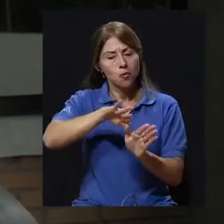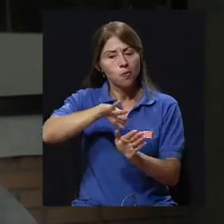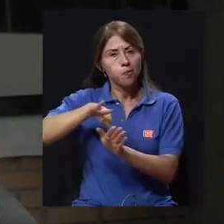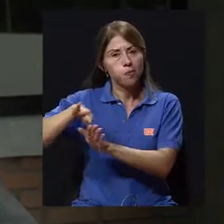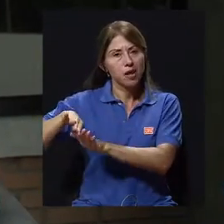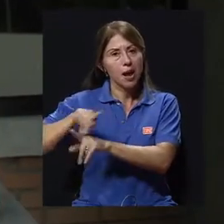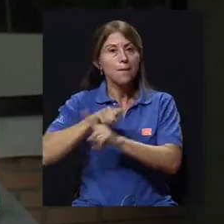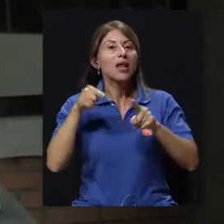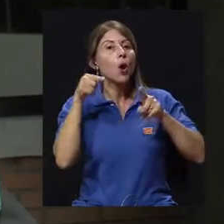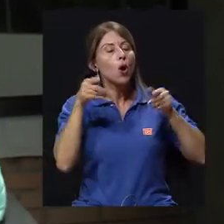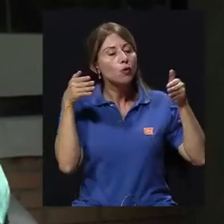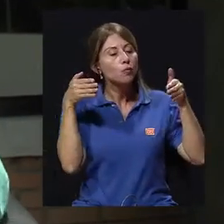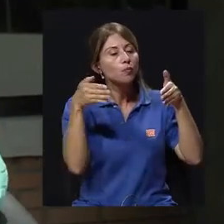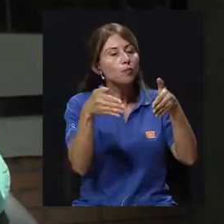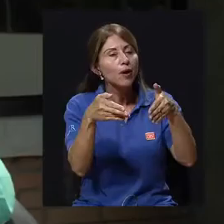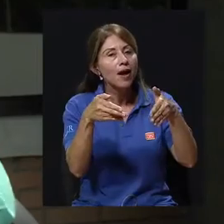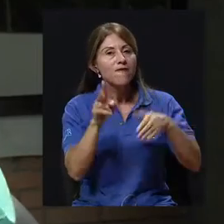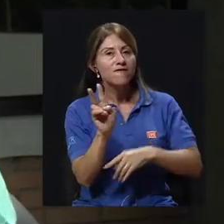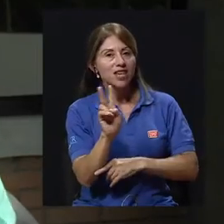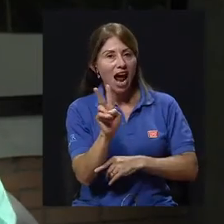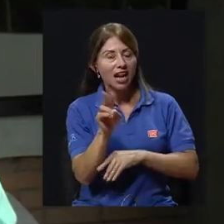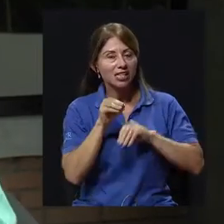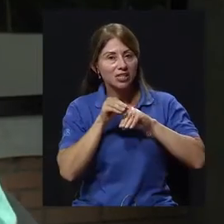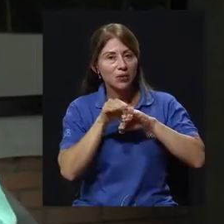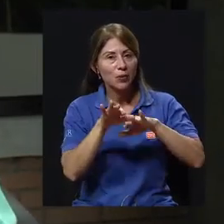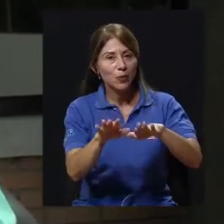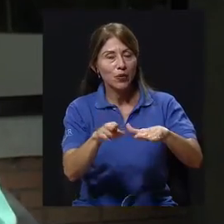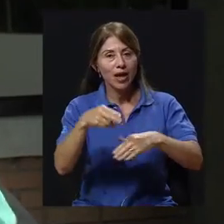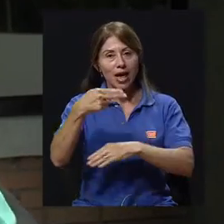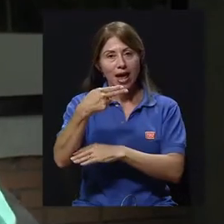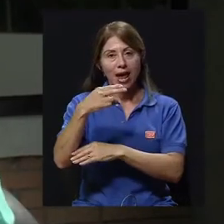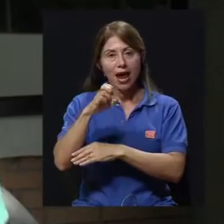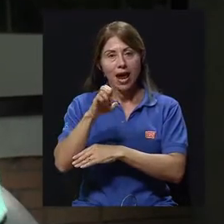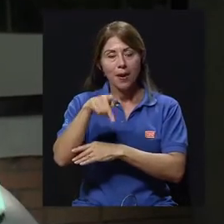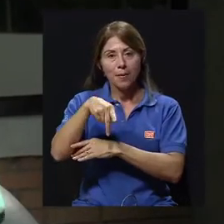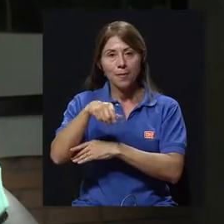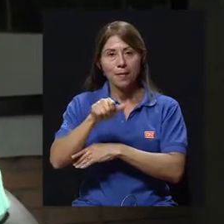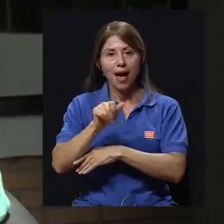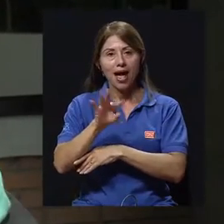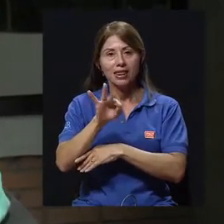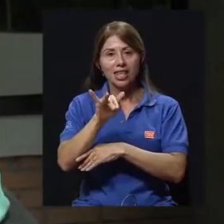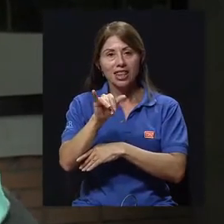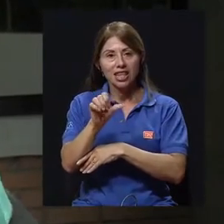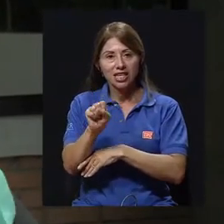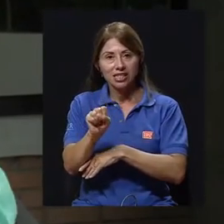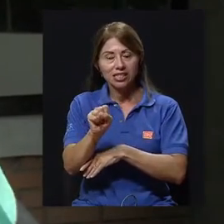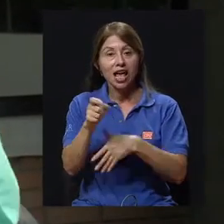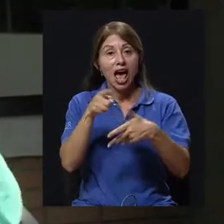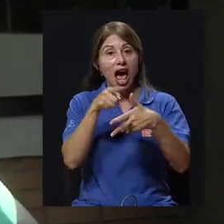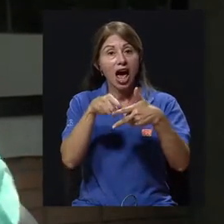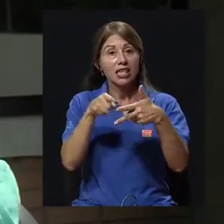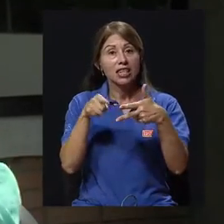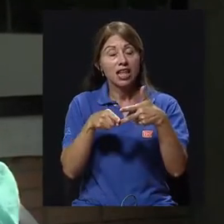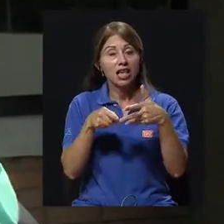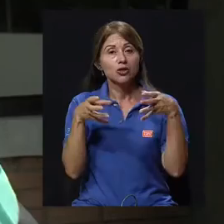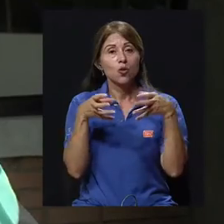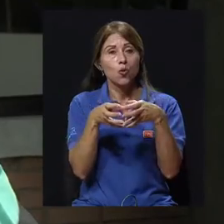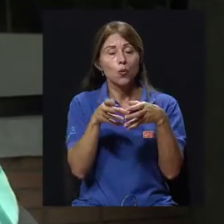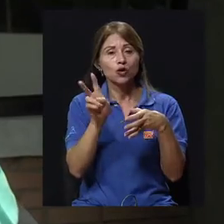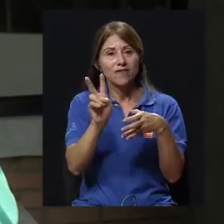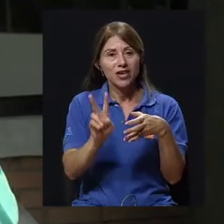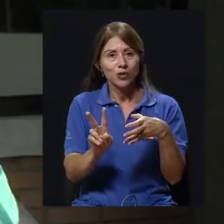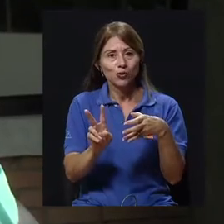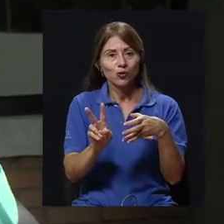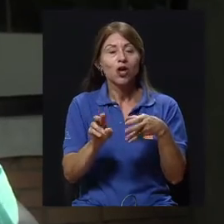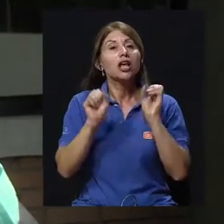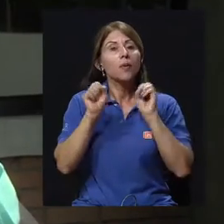enfocar en lo que es la hepatitis virales. Entonces, hay tres grupos de virus que son principales, que afectan a las personas